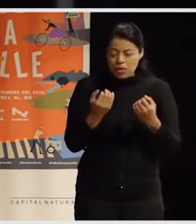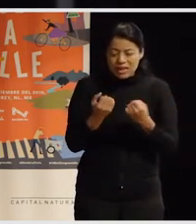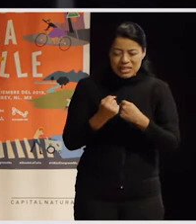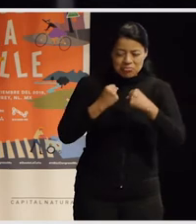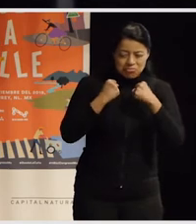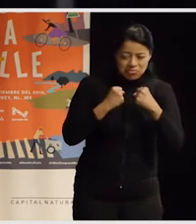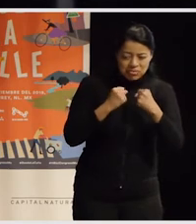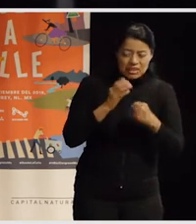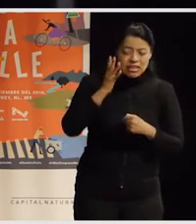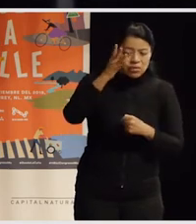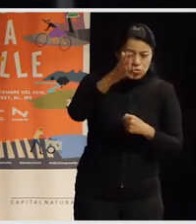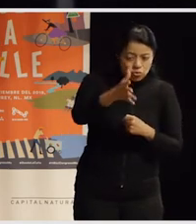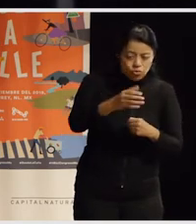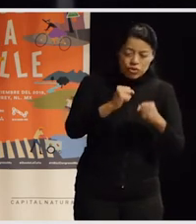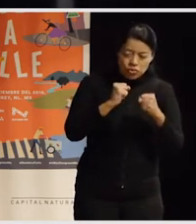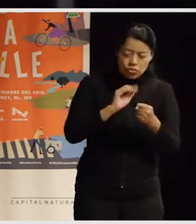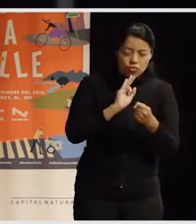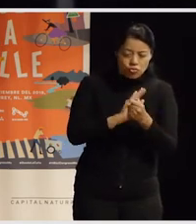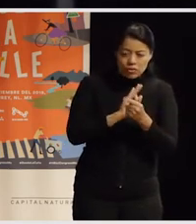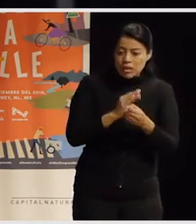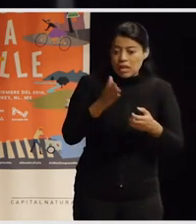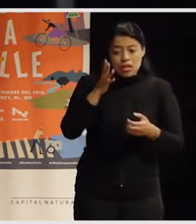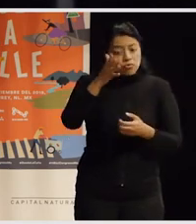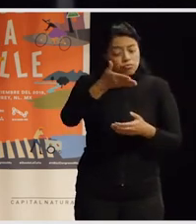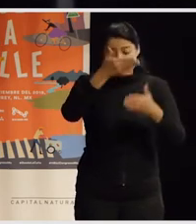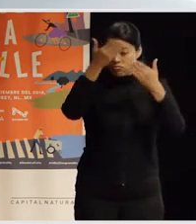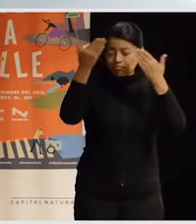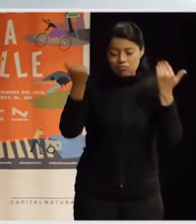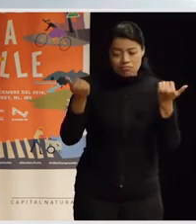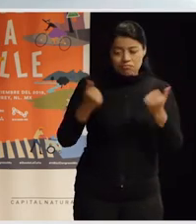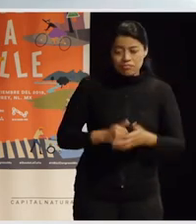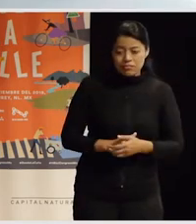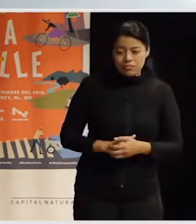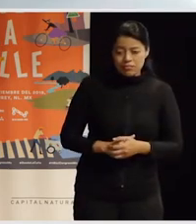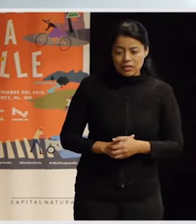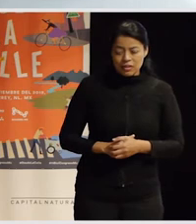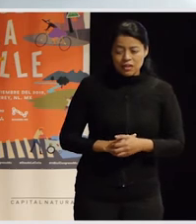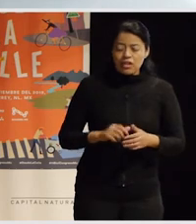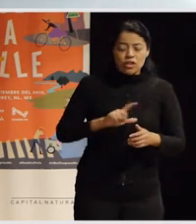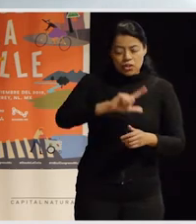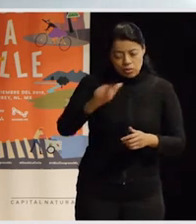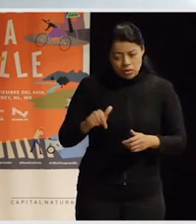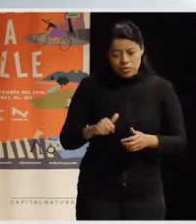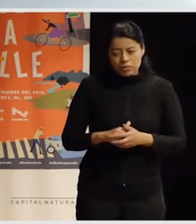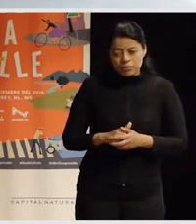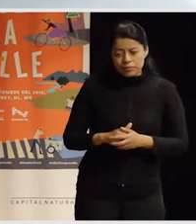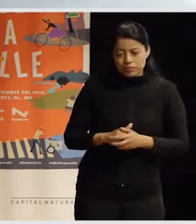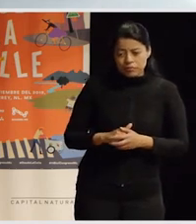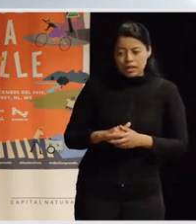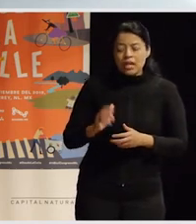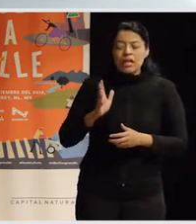de que tenemos un futuro en relación de incierto, ¿no?, respecto a esto. Y luego, por otro lado, porque todas las